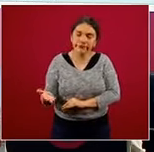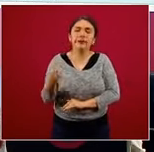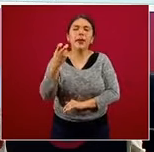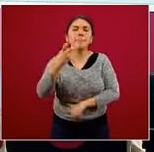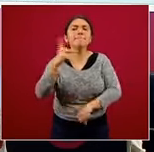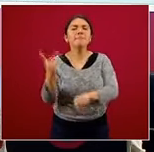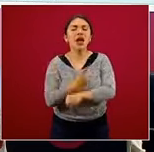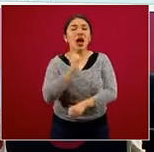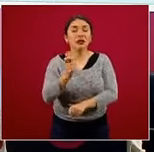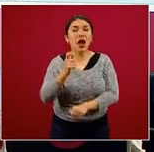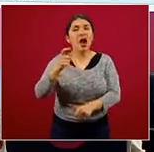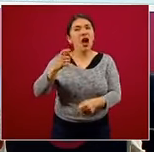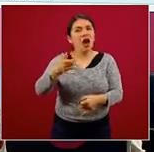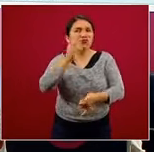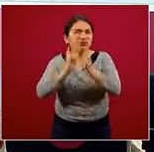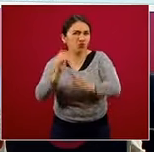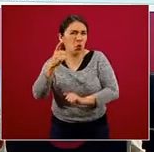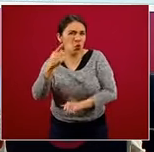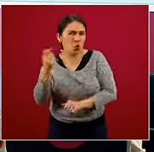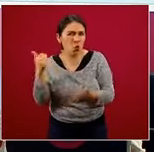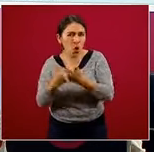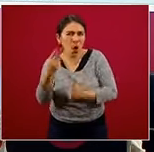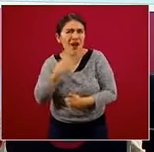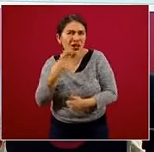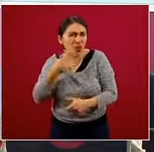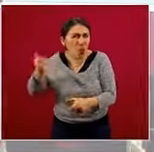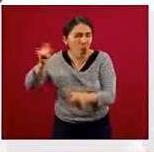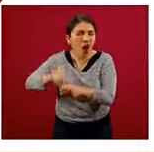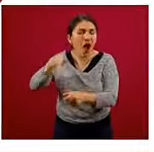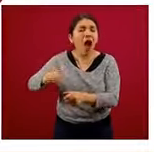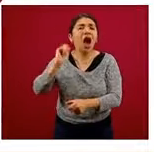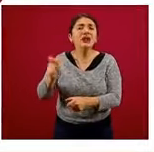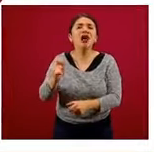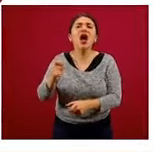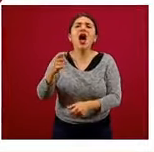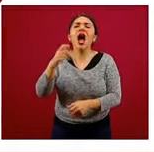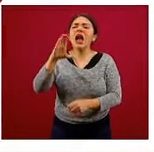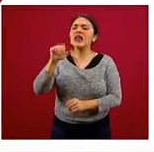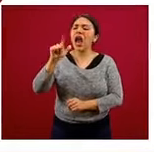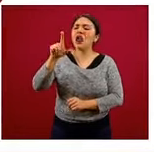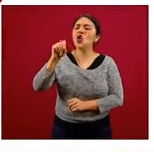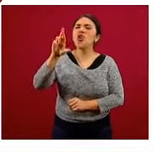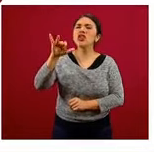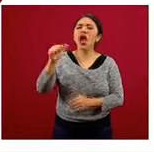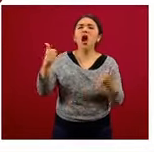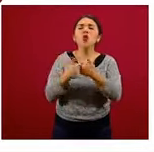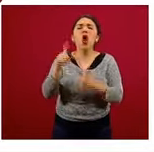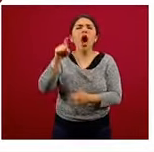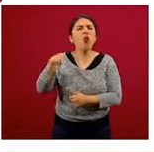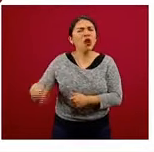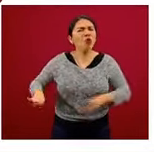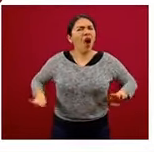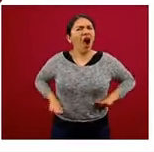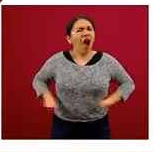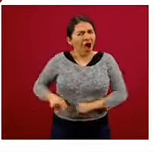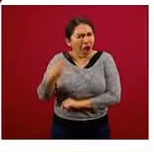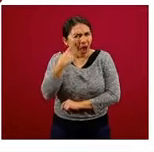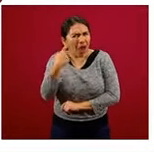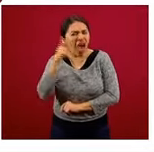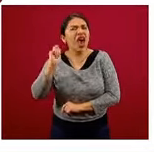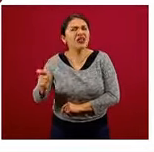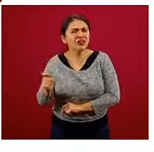lo que pasa es que las bebidas azucaradas son calorías líquidas. Y las calorías líquidas tienen una peculiaridad.